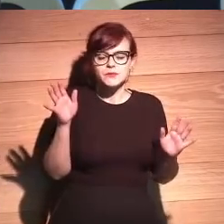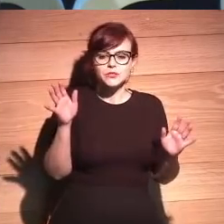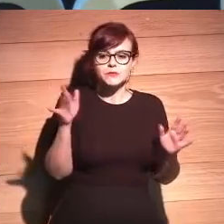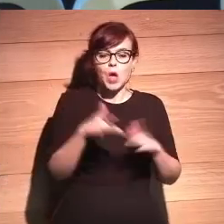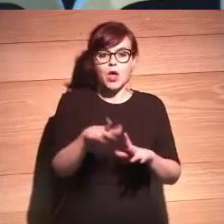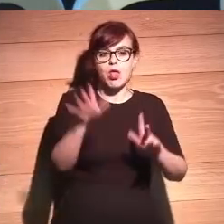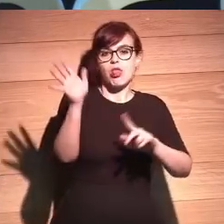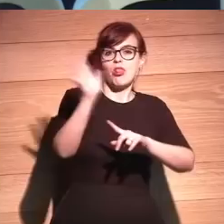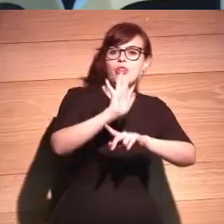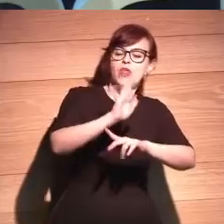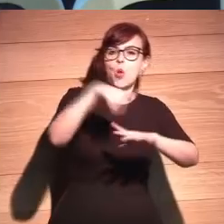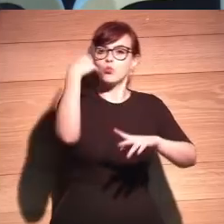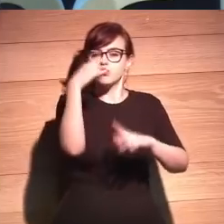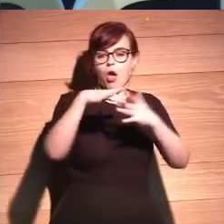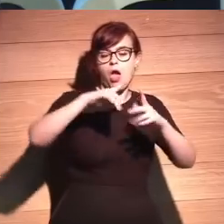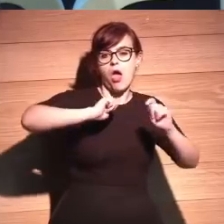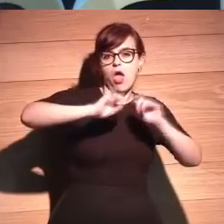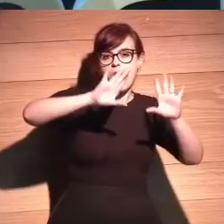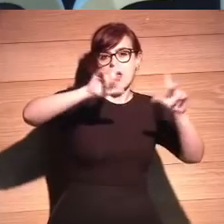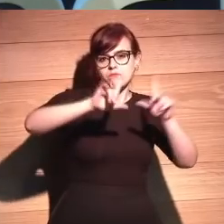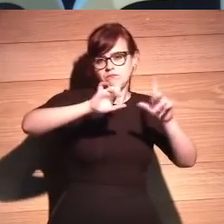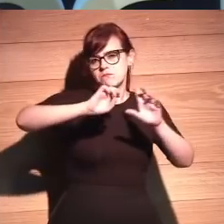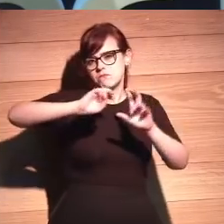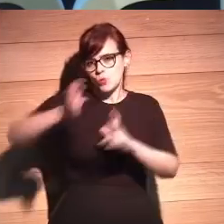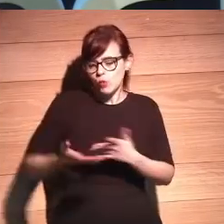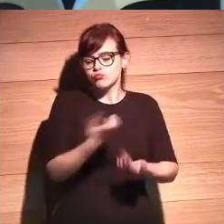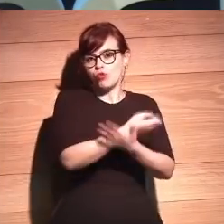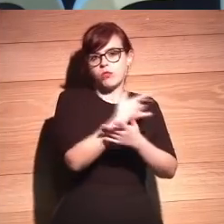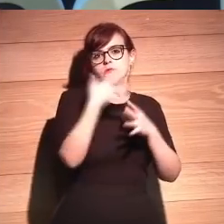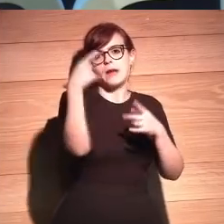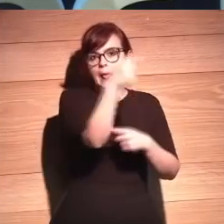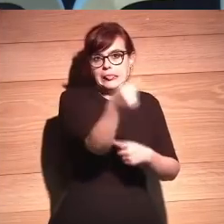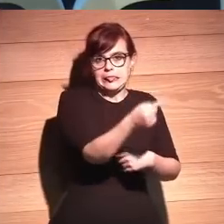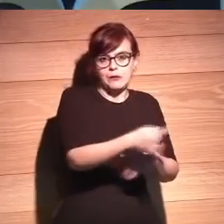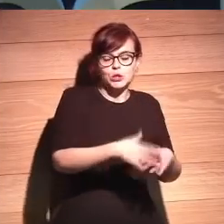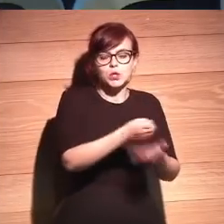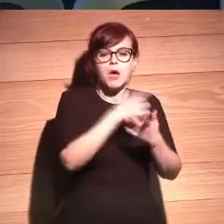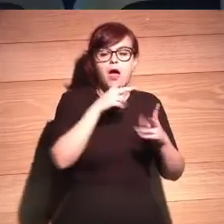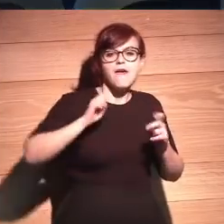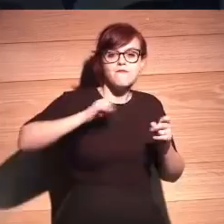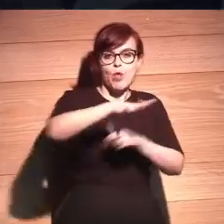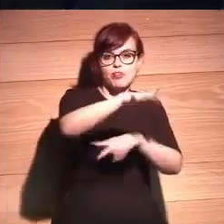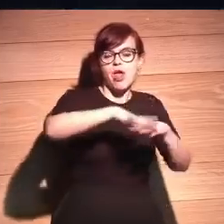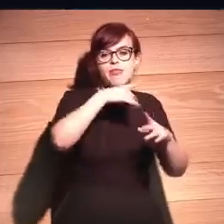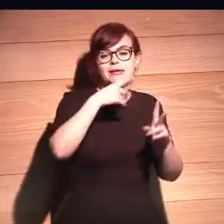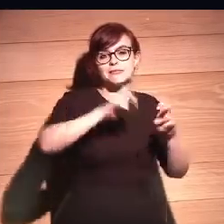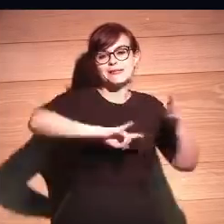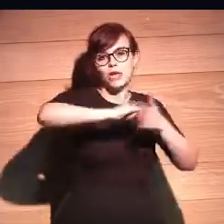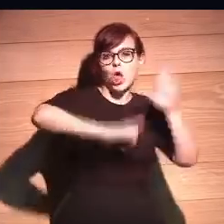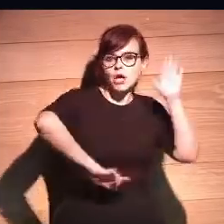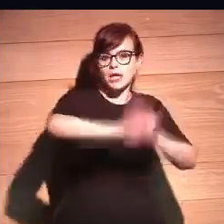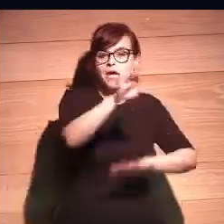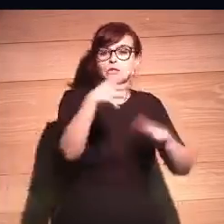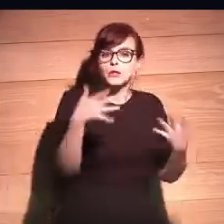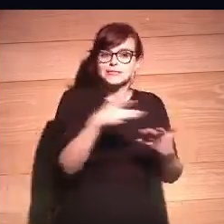el cine, la cultura, los medios están muy enfocados en una narrativa negativa sobre los efectos de los avances tecnológicos.